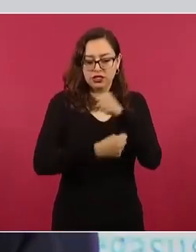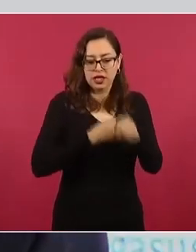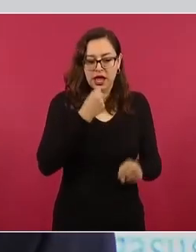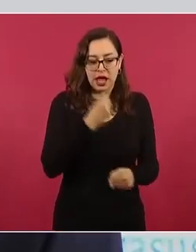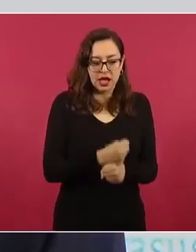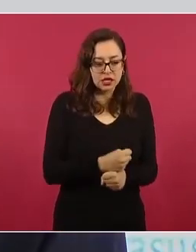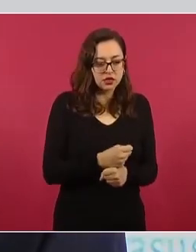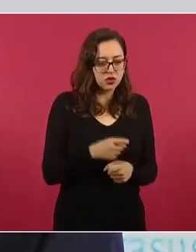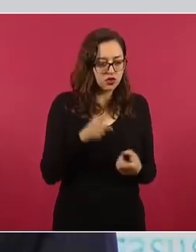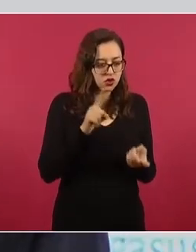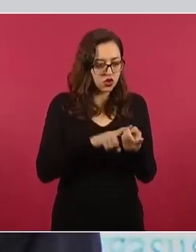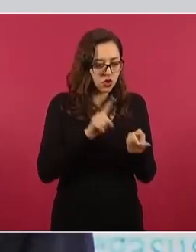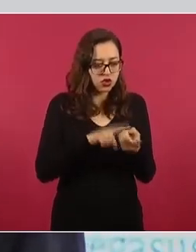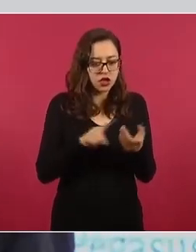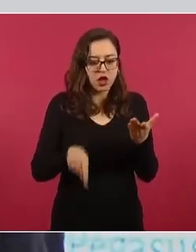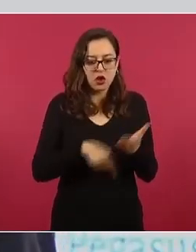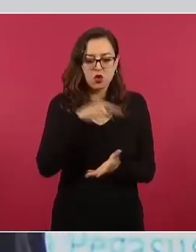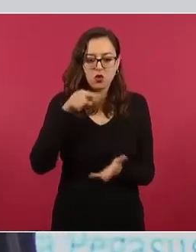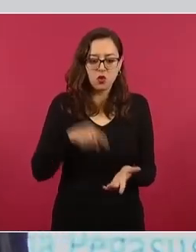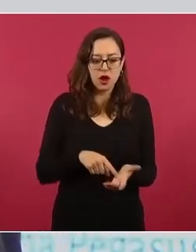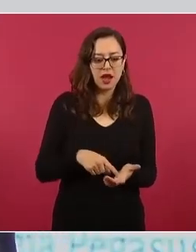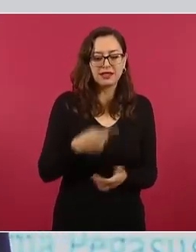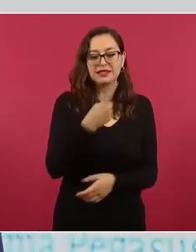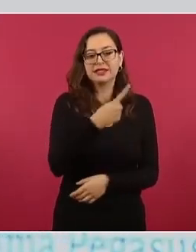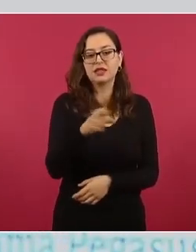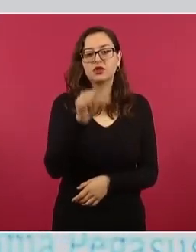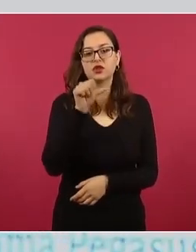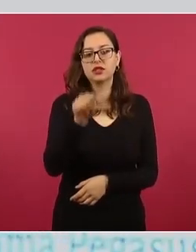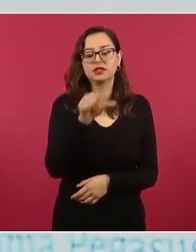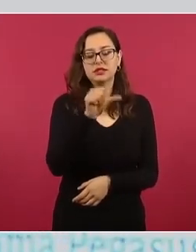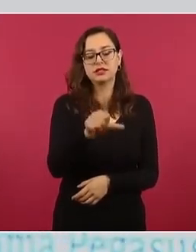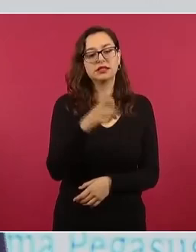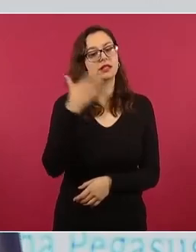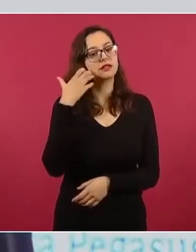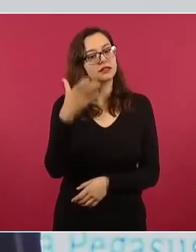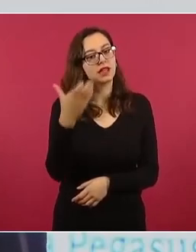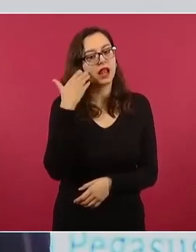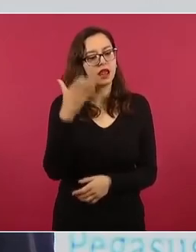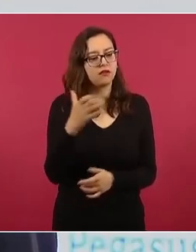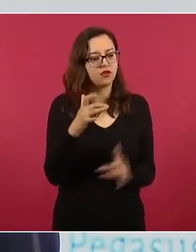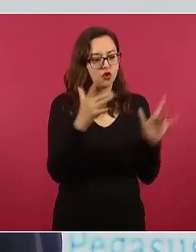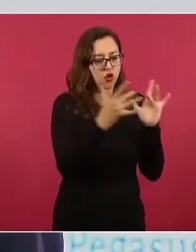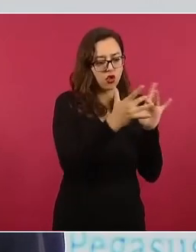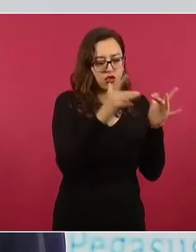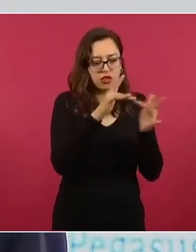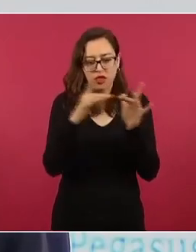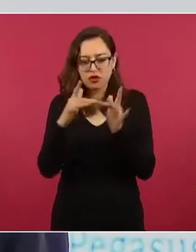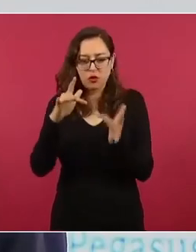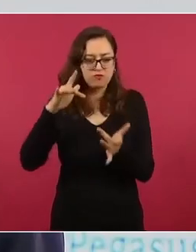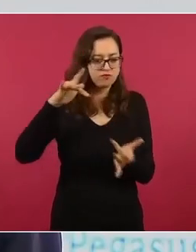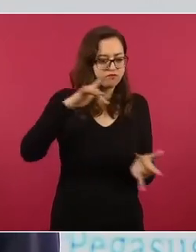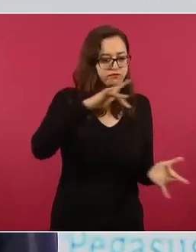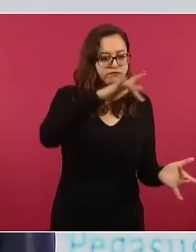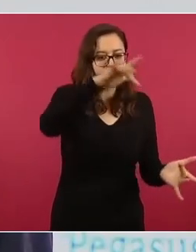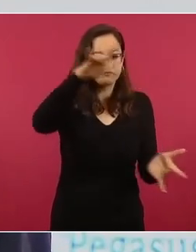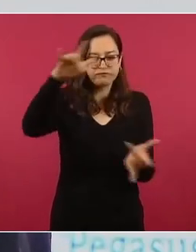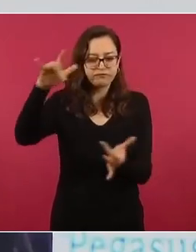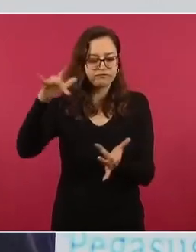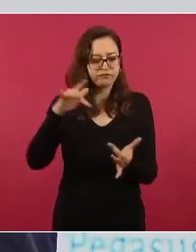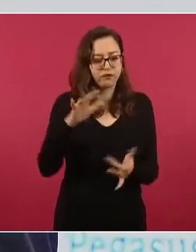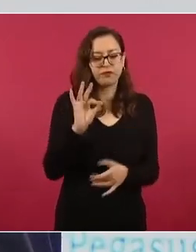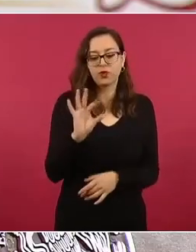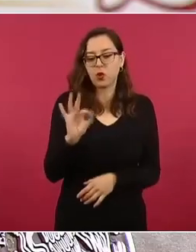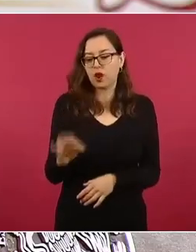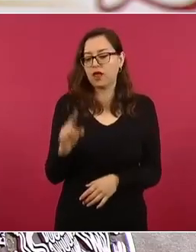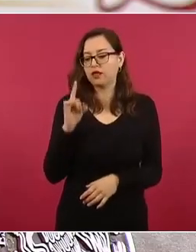geolocalización de 116 números telefónicos y al mismo tiempo complementar esta información con los 41